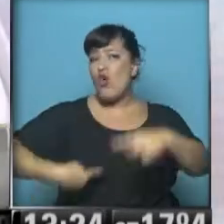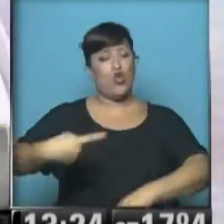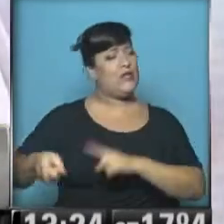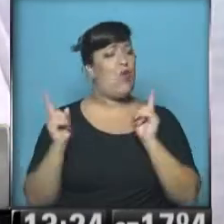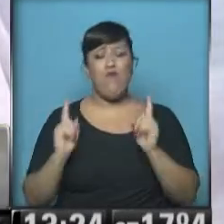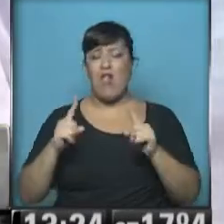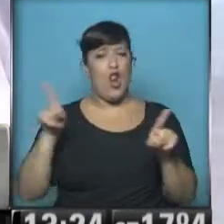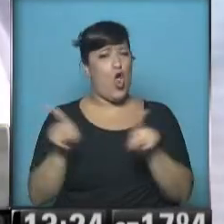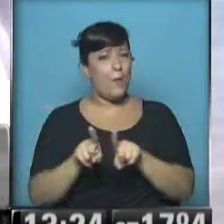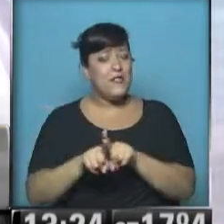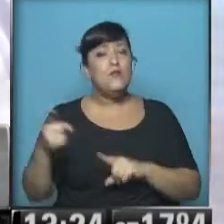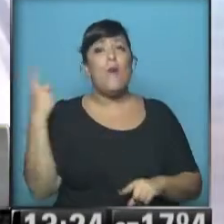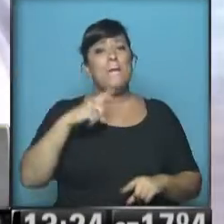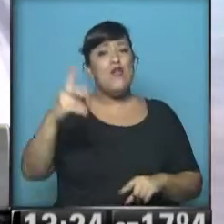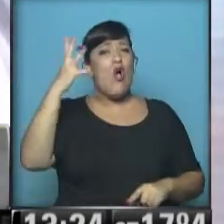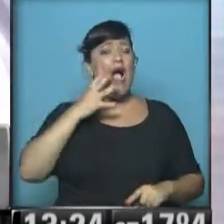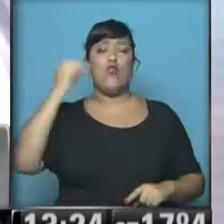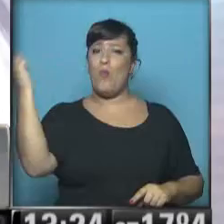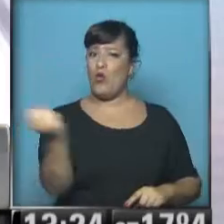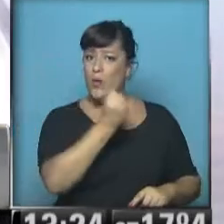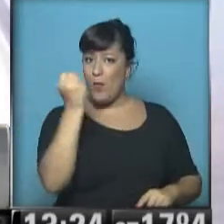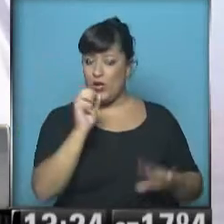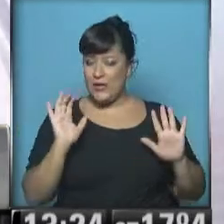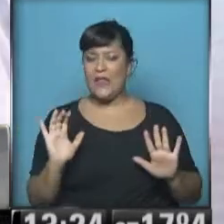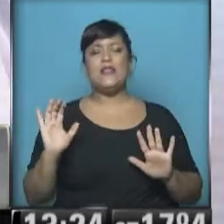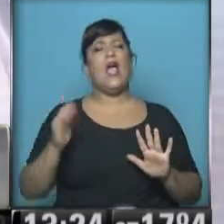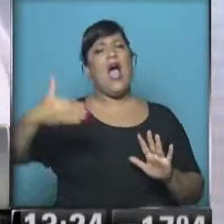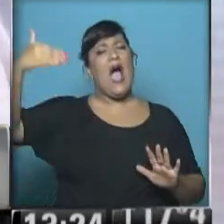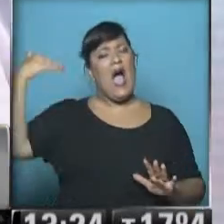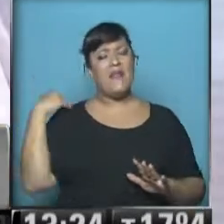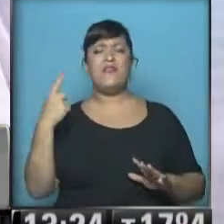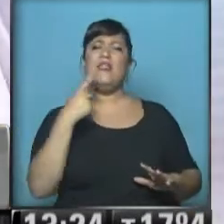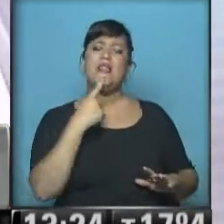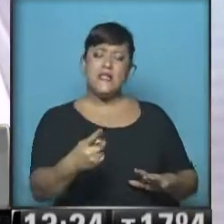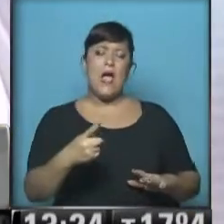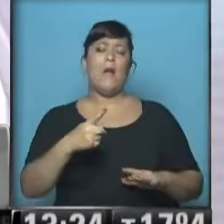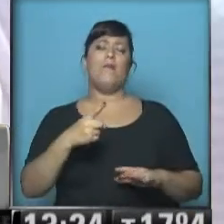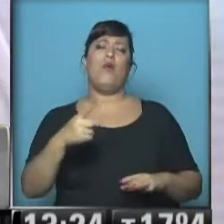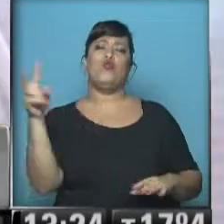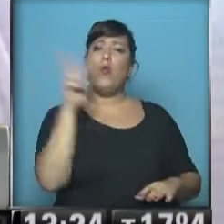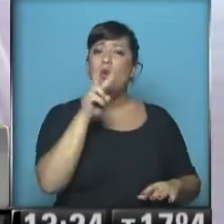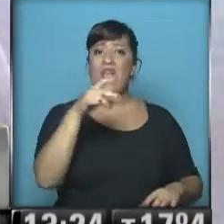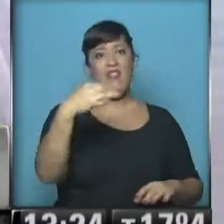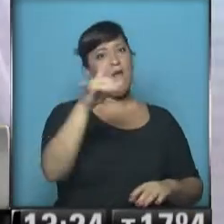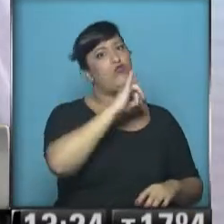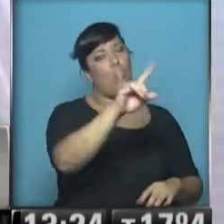Y a mí me parece que hay algo que es muy importante. Durante mucho tiempo le dijimos a las mujeres, denuncia,